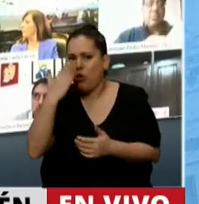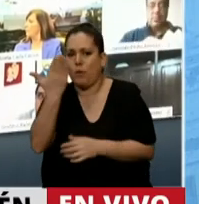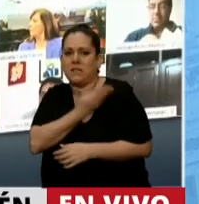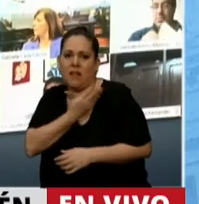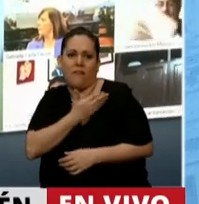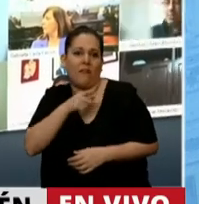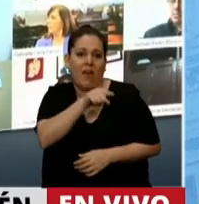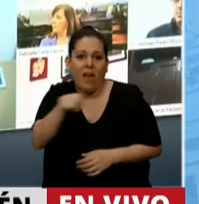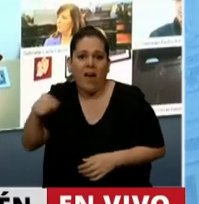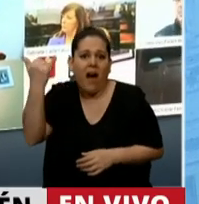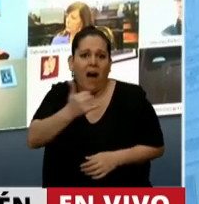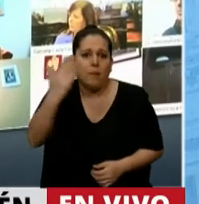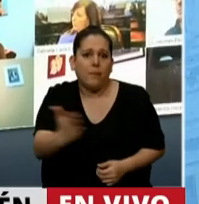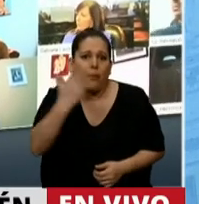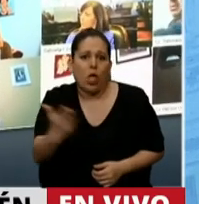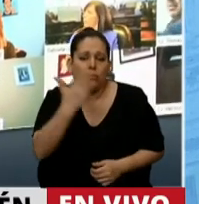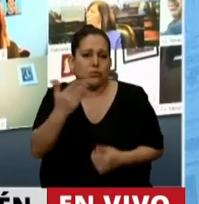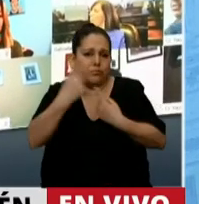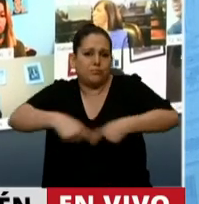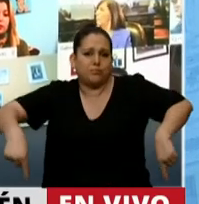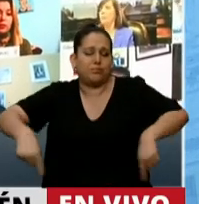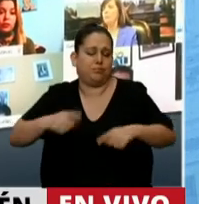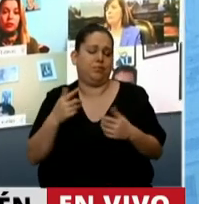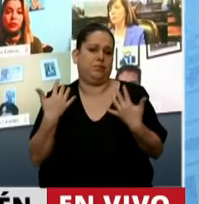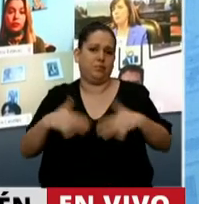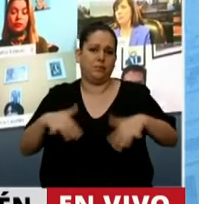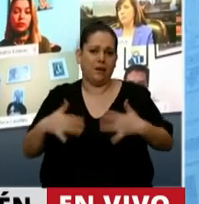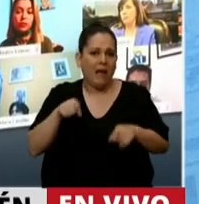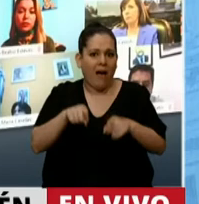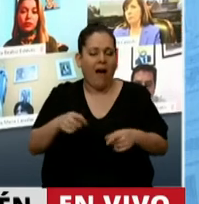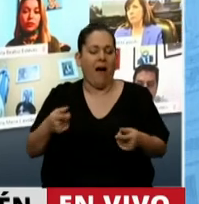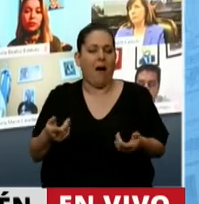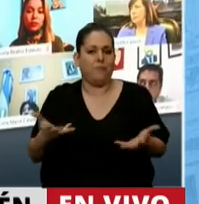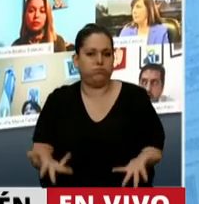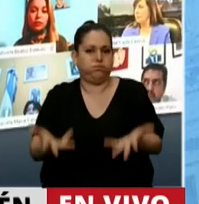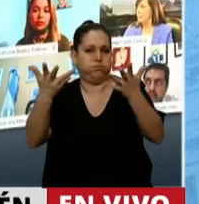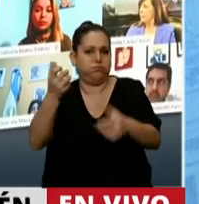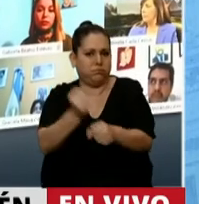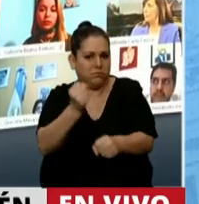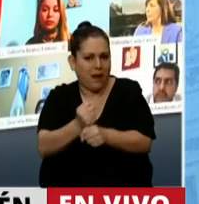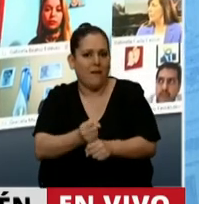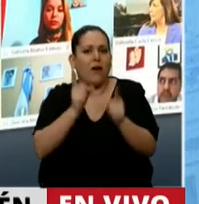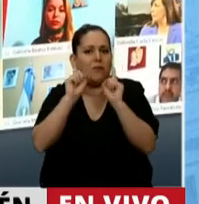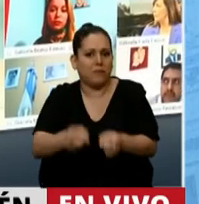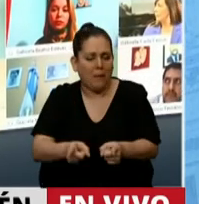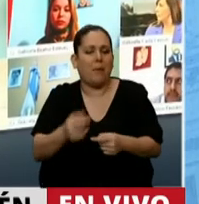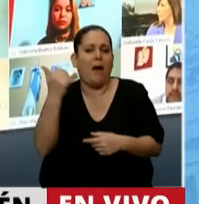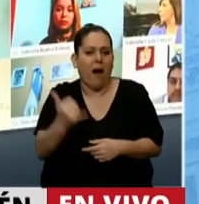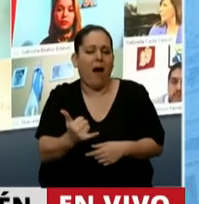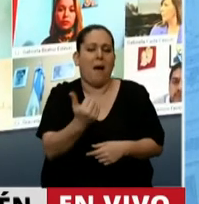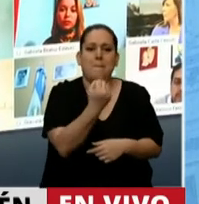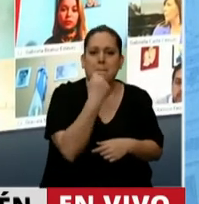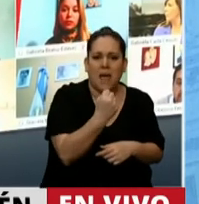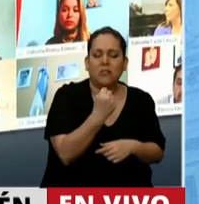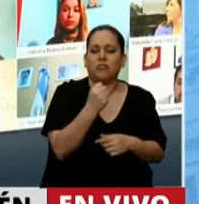proveedoras de insumos industriales para la industria hidrocarburífera. También estaríamos generando divisas para fortalecer las reservas del Banco